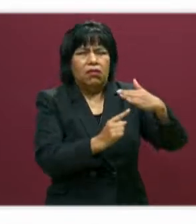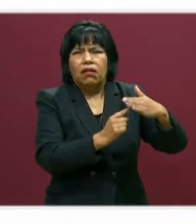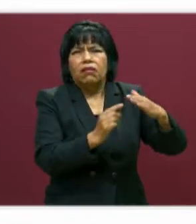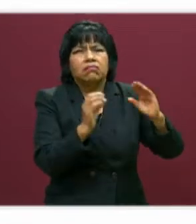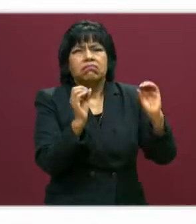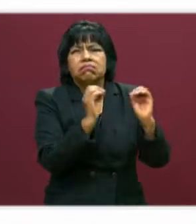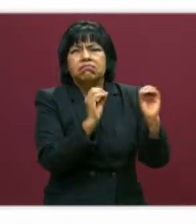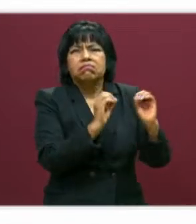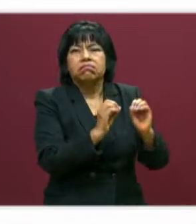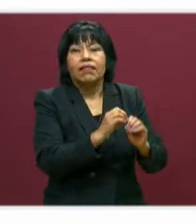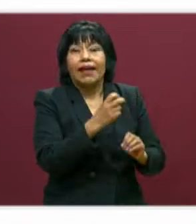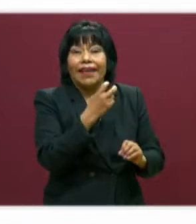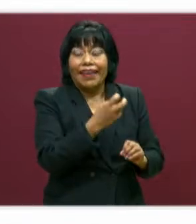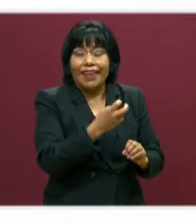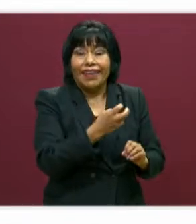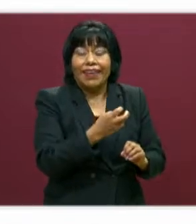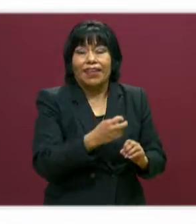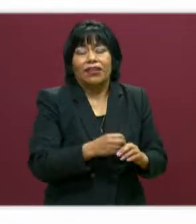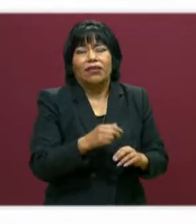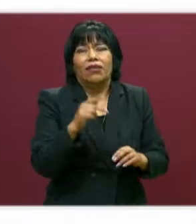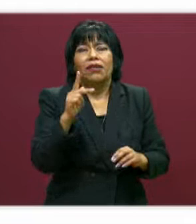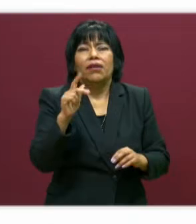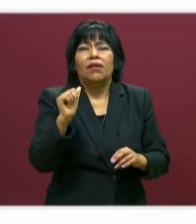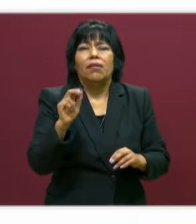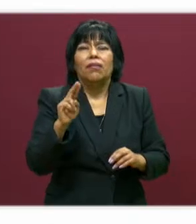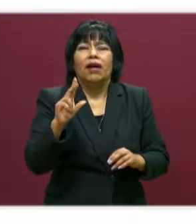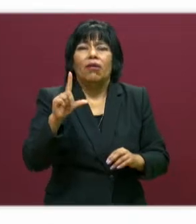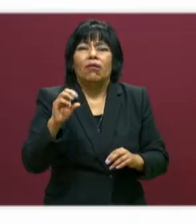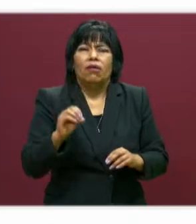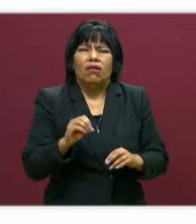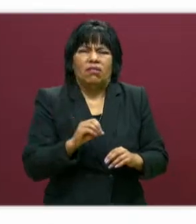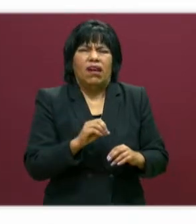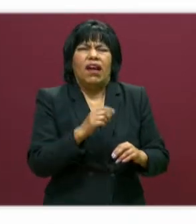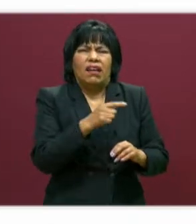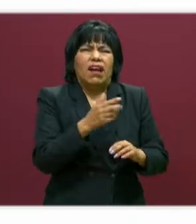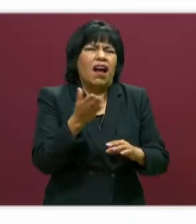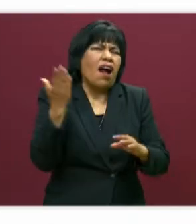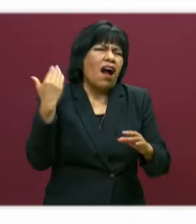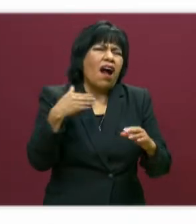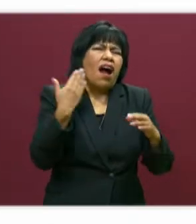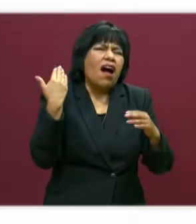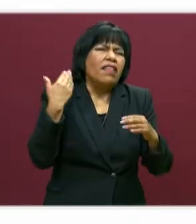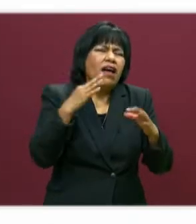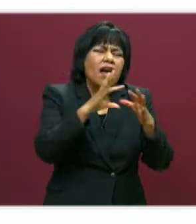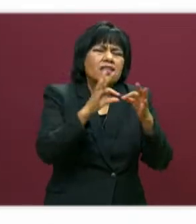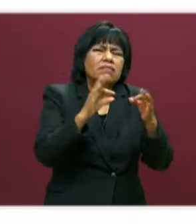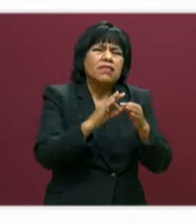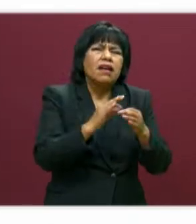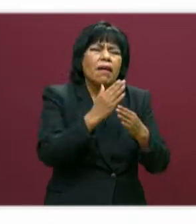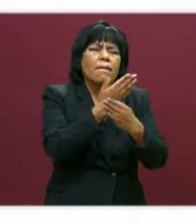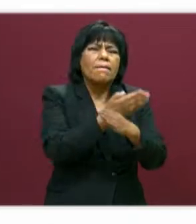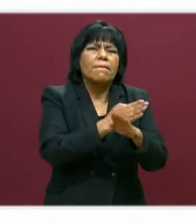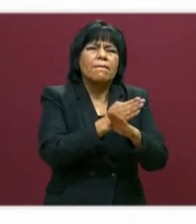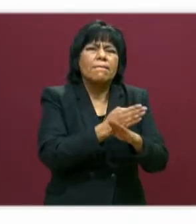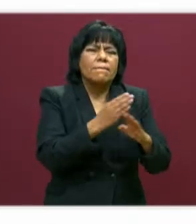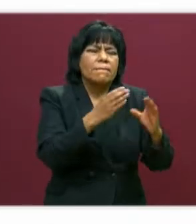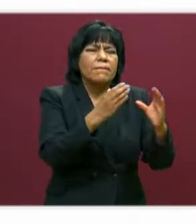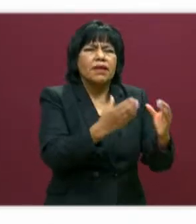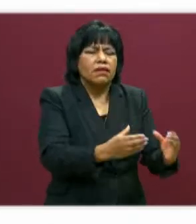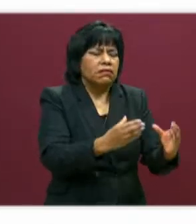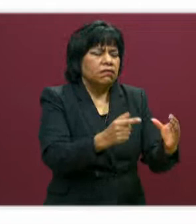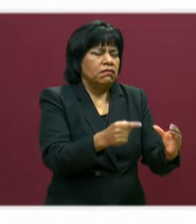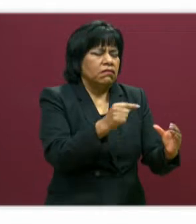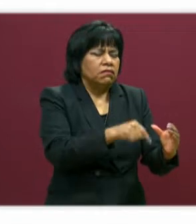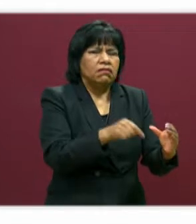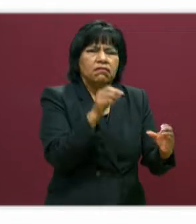Eso es lo que Paulo Freire en otro momento dijo, la educación bancaria. Donde había que llenarle un recipiente vacío. El